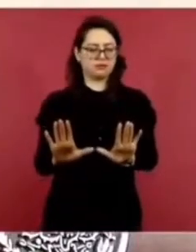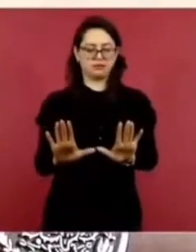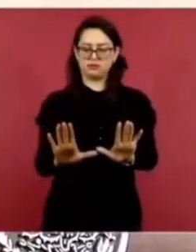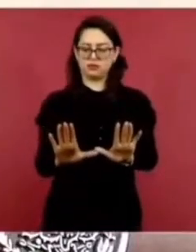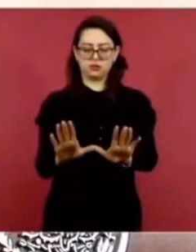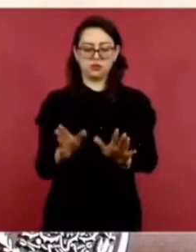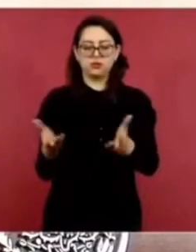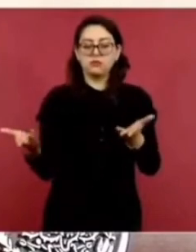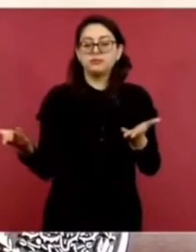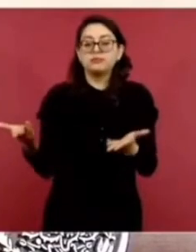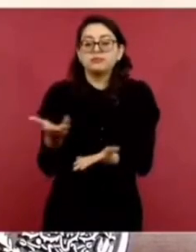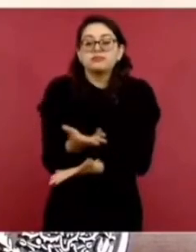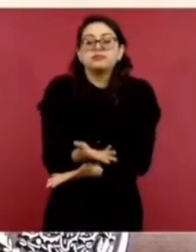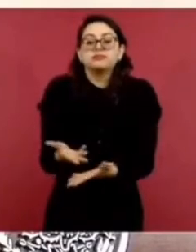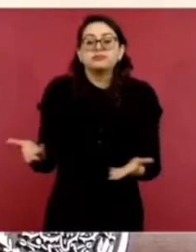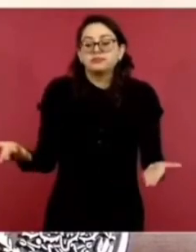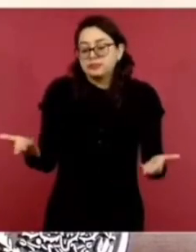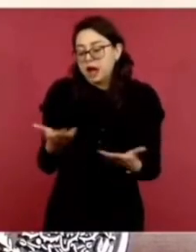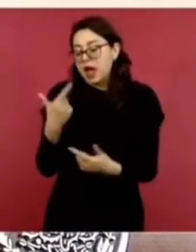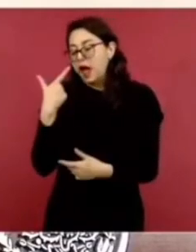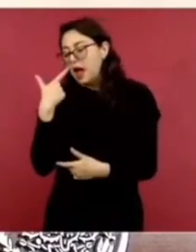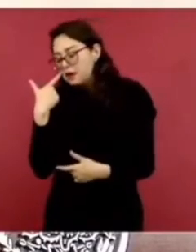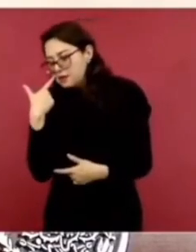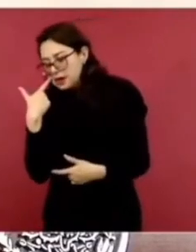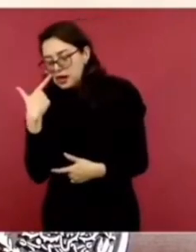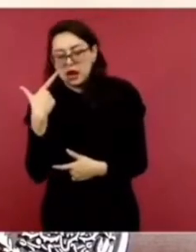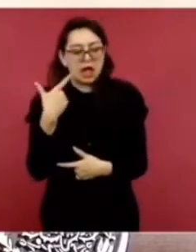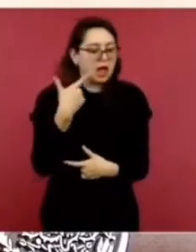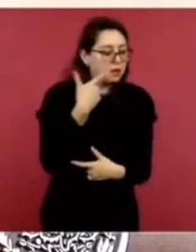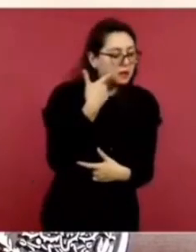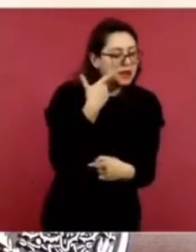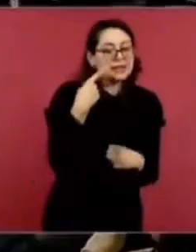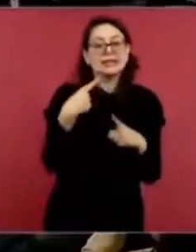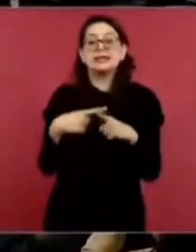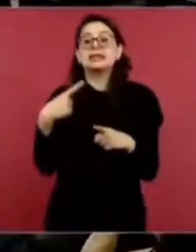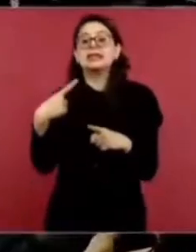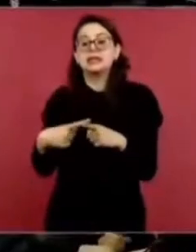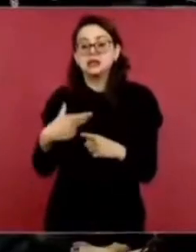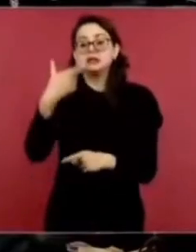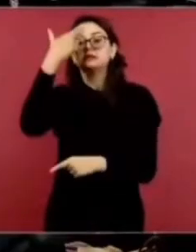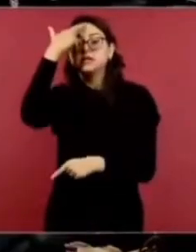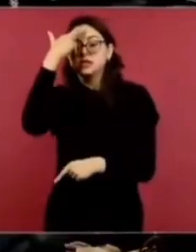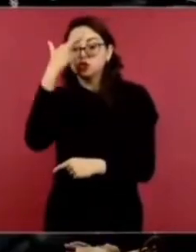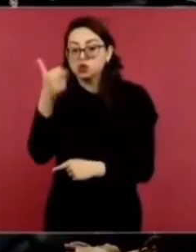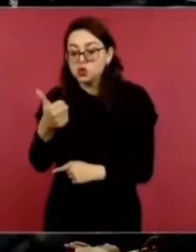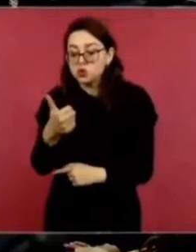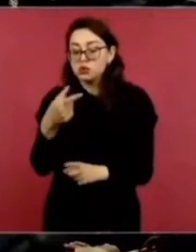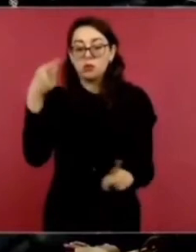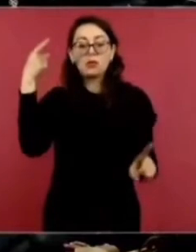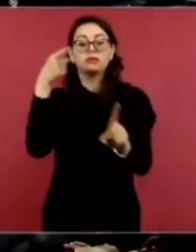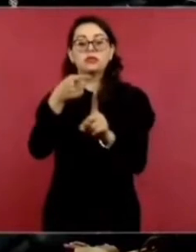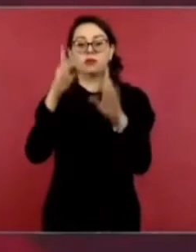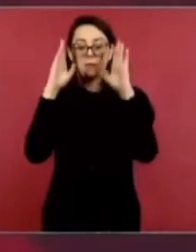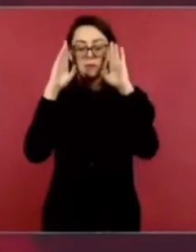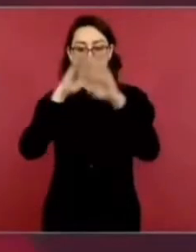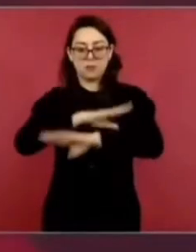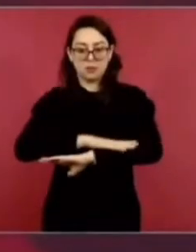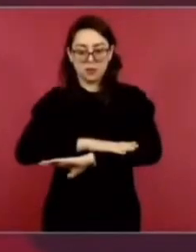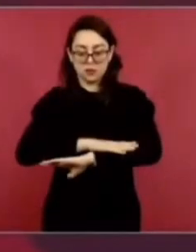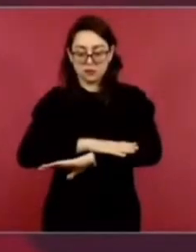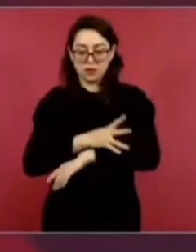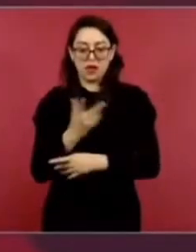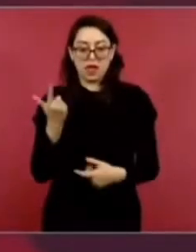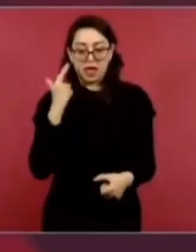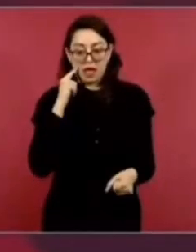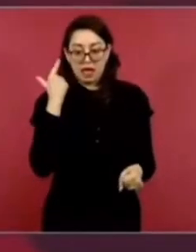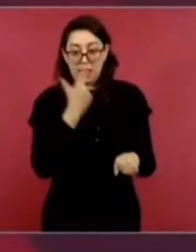la razón realmente, si hay abusos